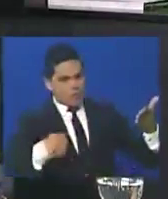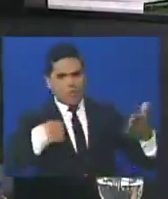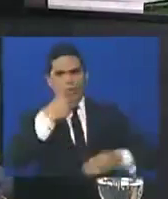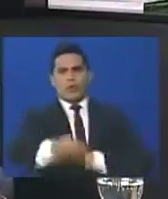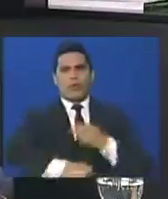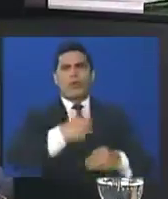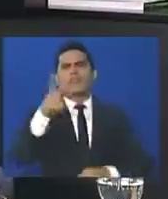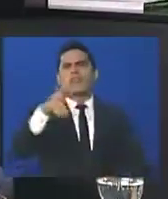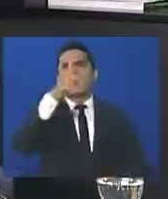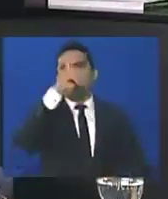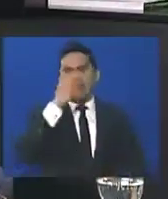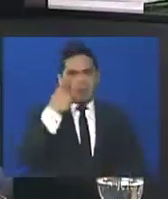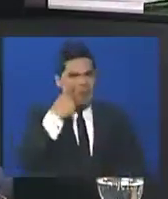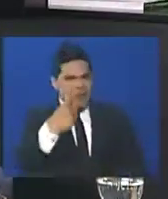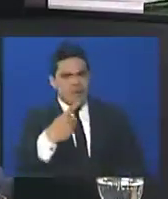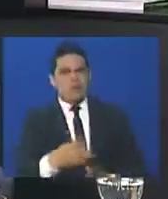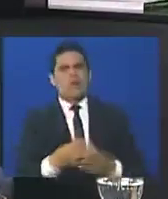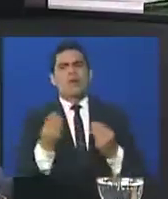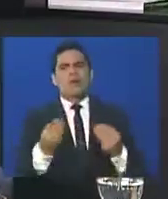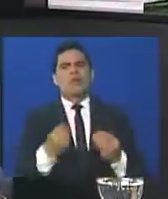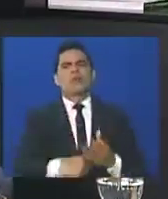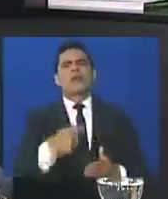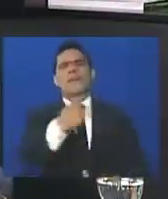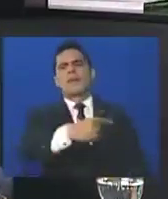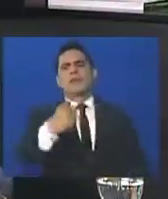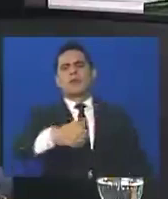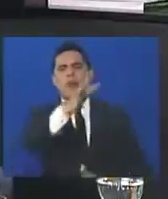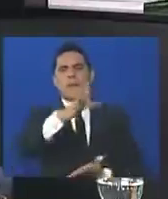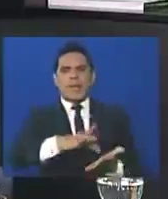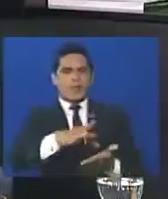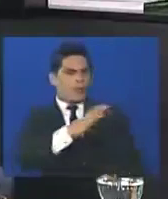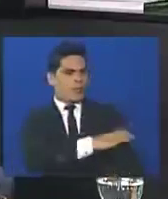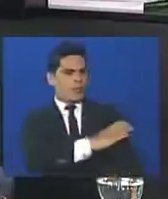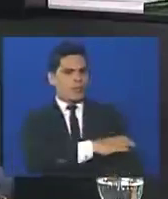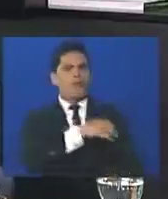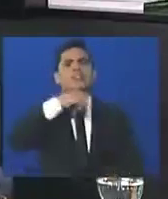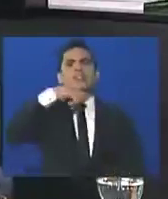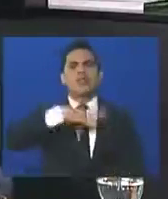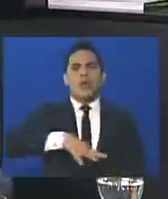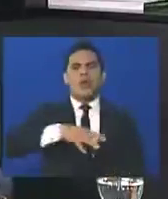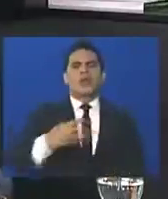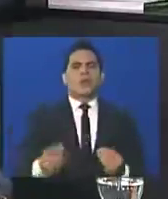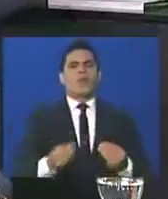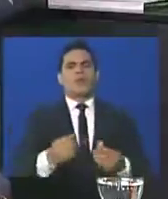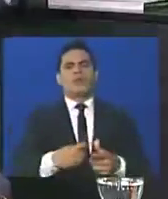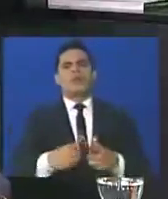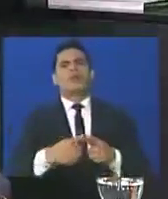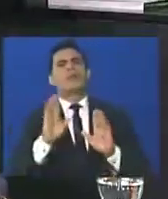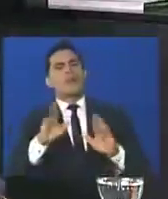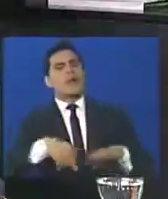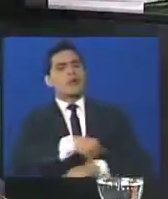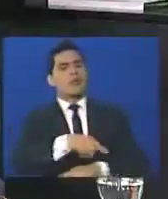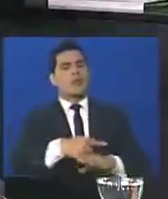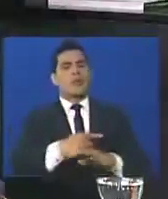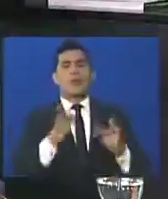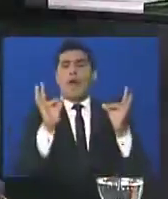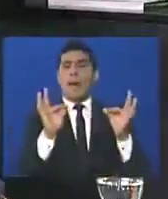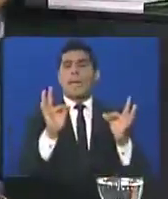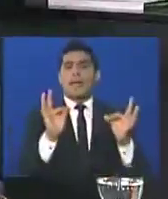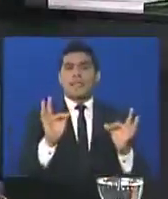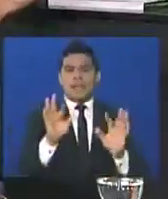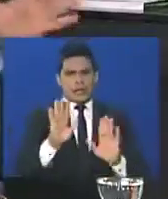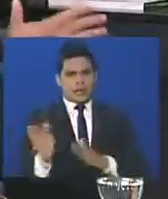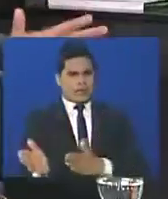hecho en dos años para que vean la cantidad de opositores que han venido, historiadores que han venido. De manera tal que un momento específico,